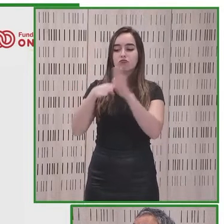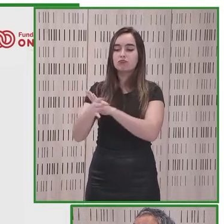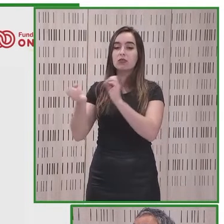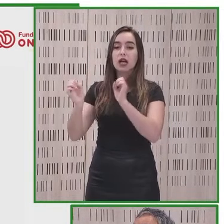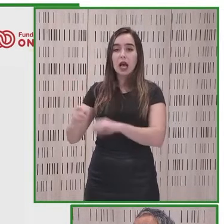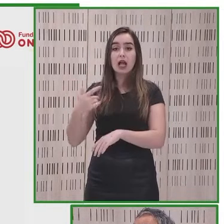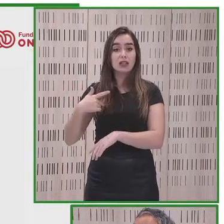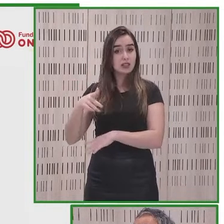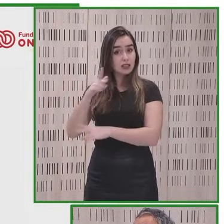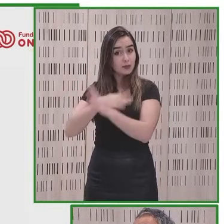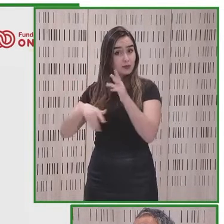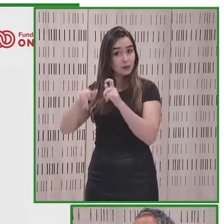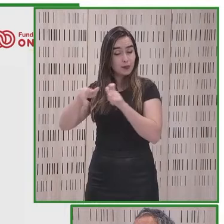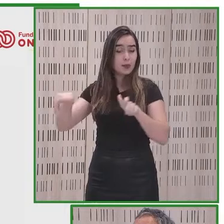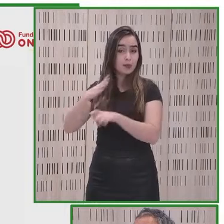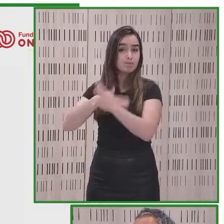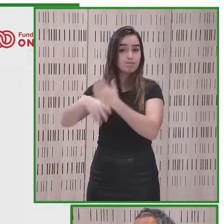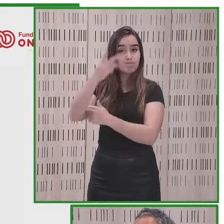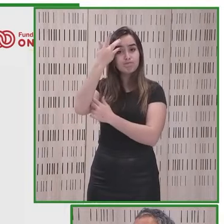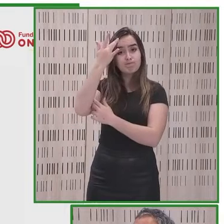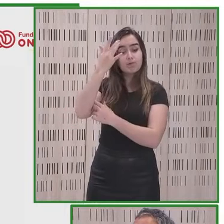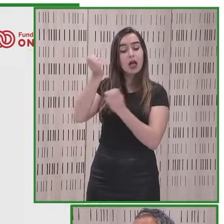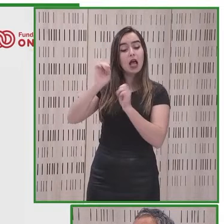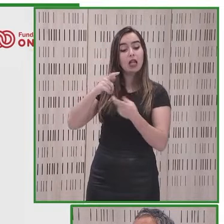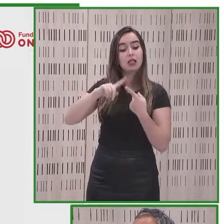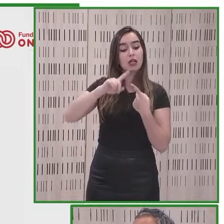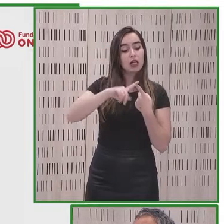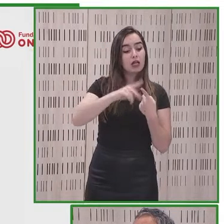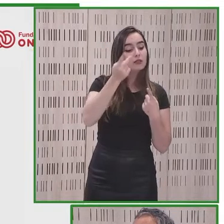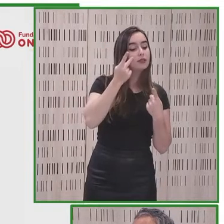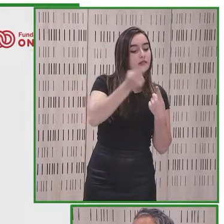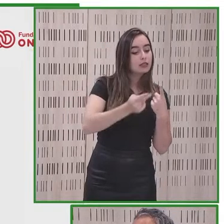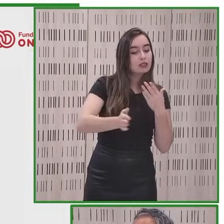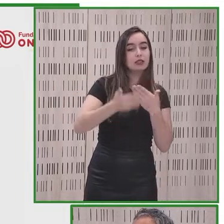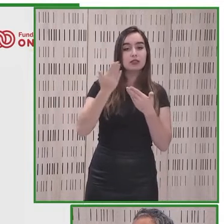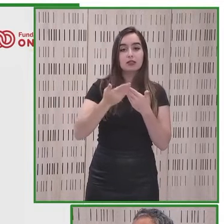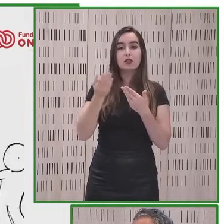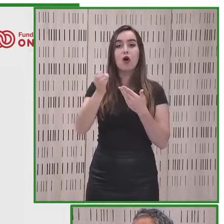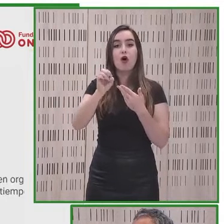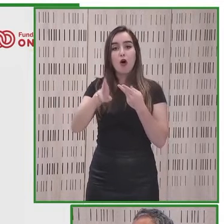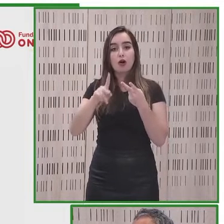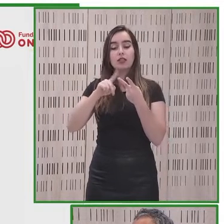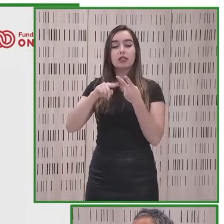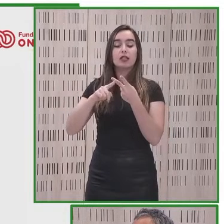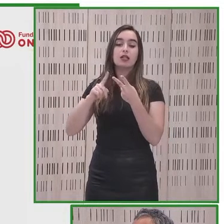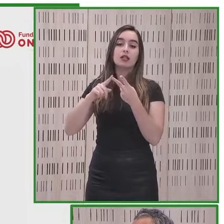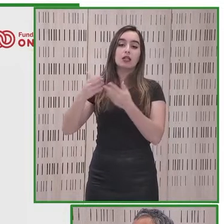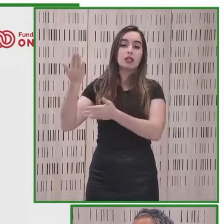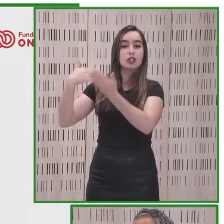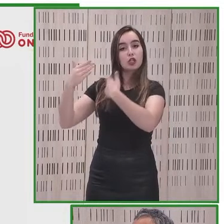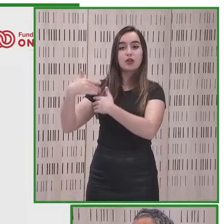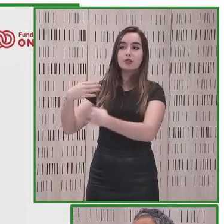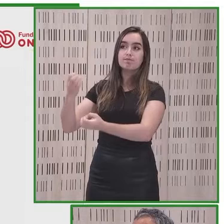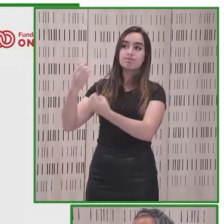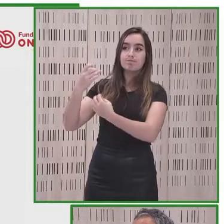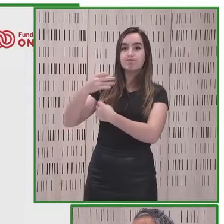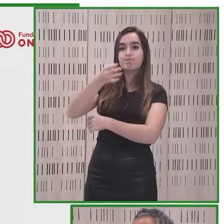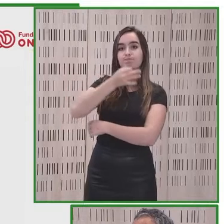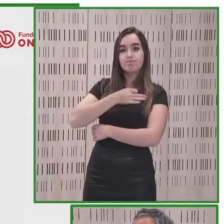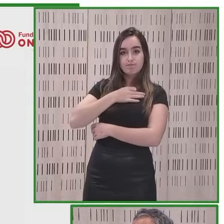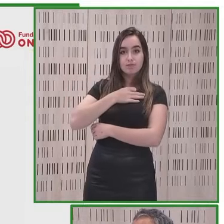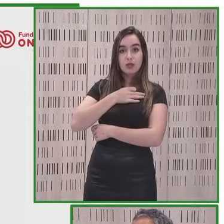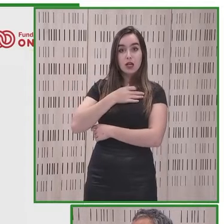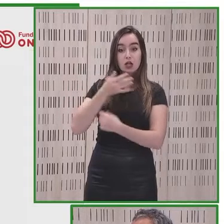último colectivo entre lectura fácil storytelling o ambas acompañando a nuestro personaje por tres breves